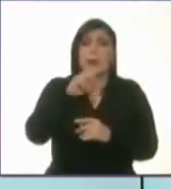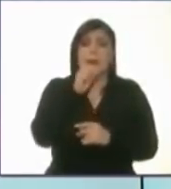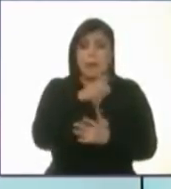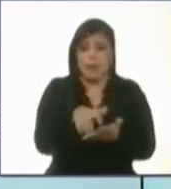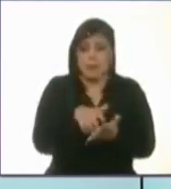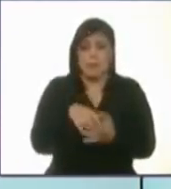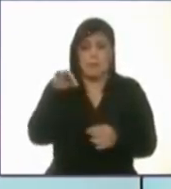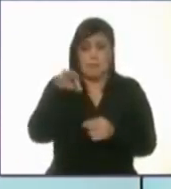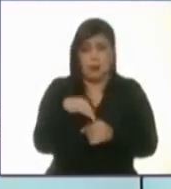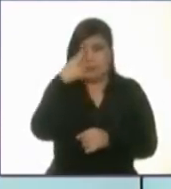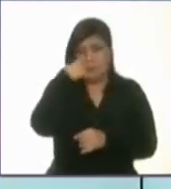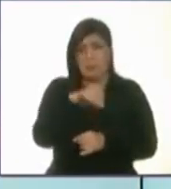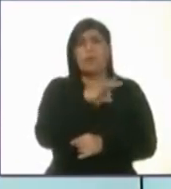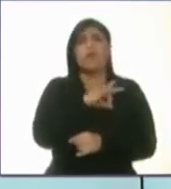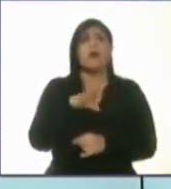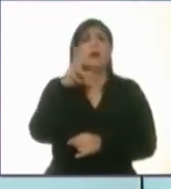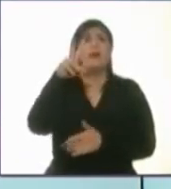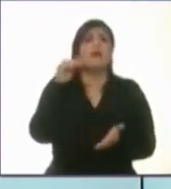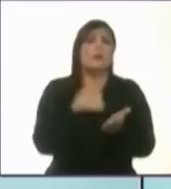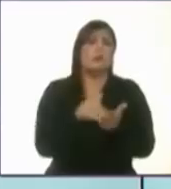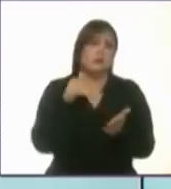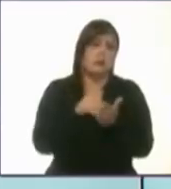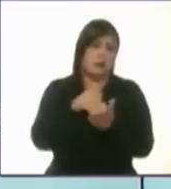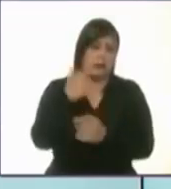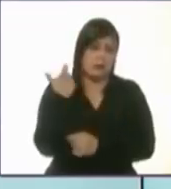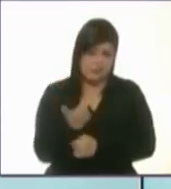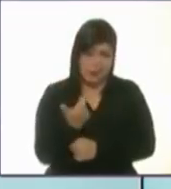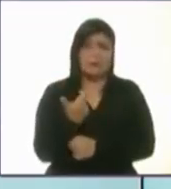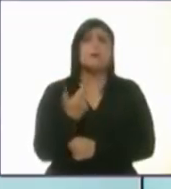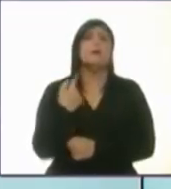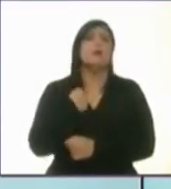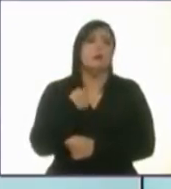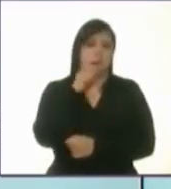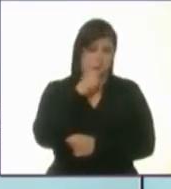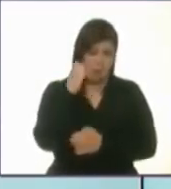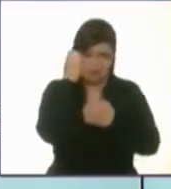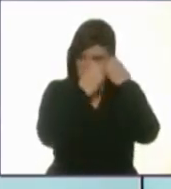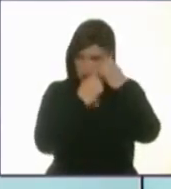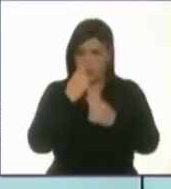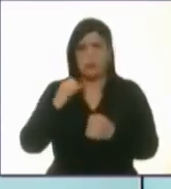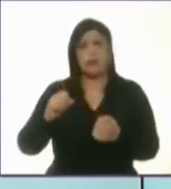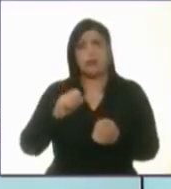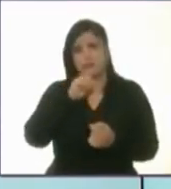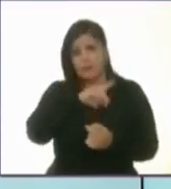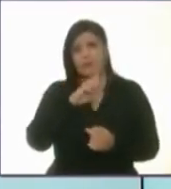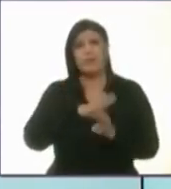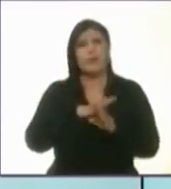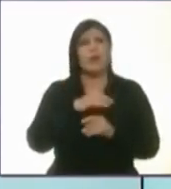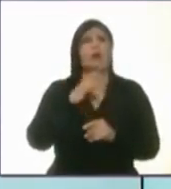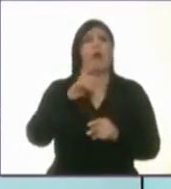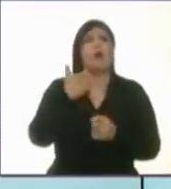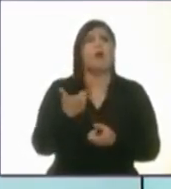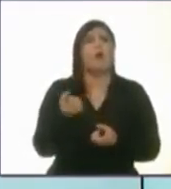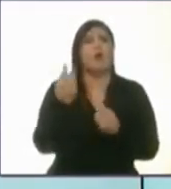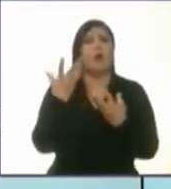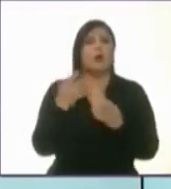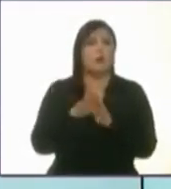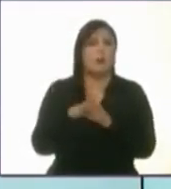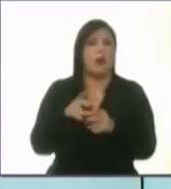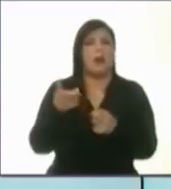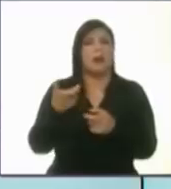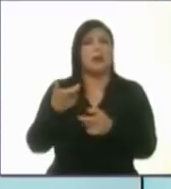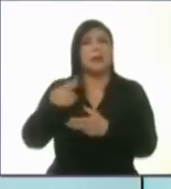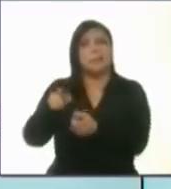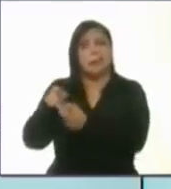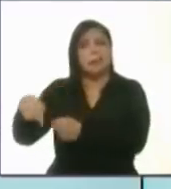de 18 mil millones de pesos que también voy a revisar. Lo que se ha cobrado de parquímetros, fotomultas,